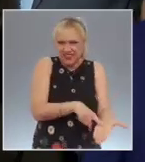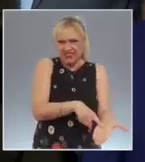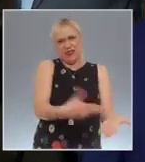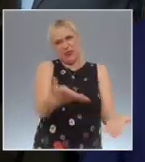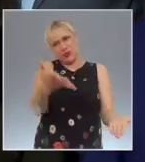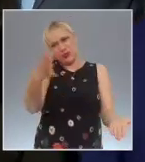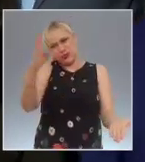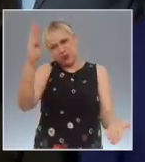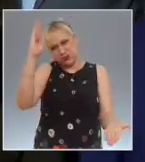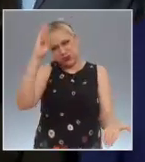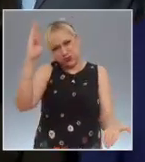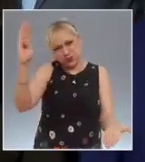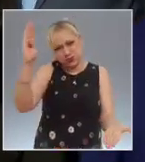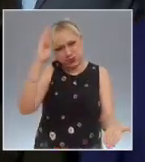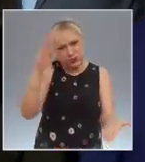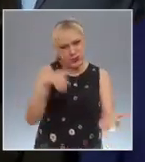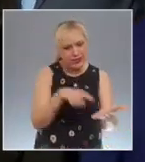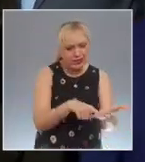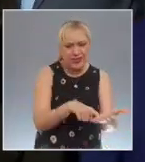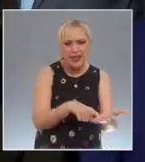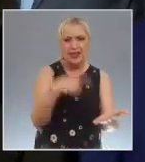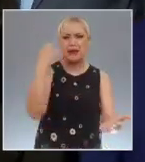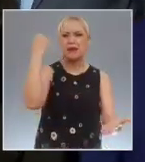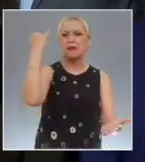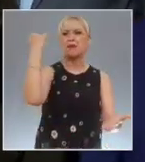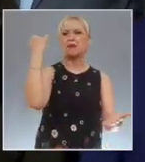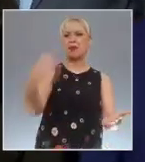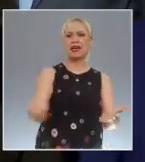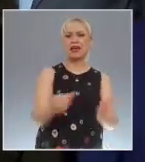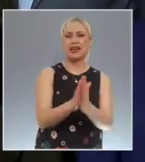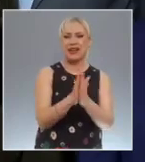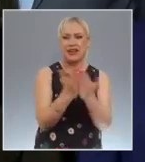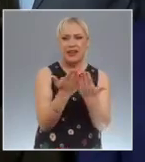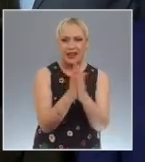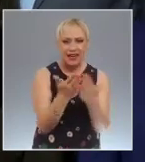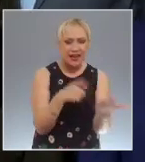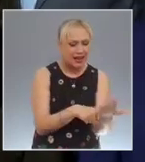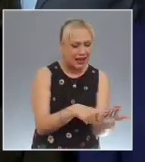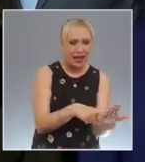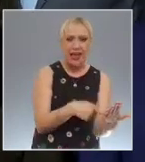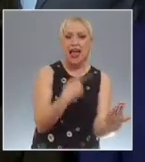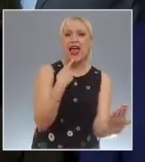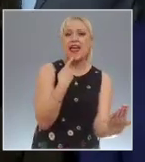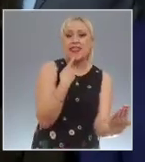pleonasmos. En los libros dicen subir para arriba.